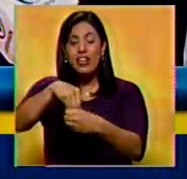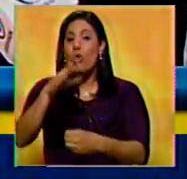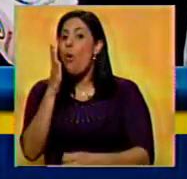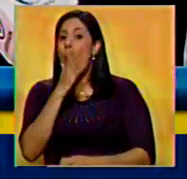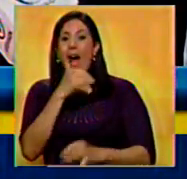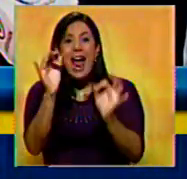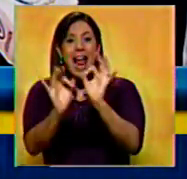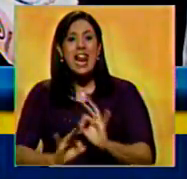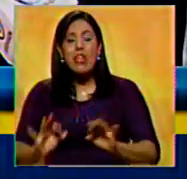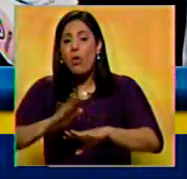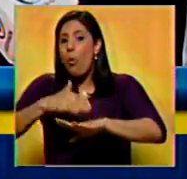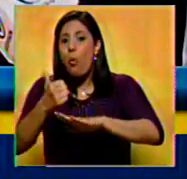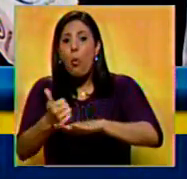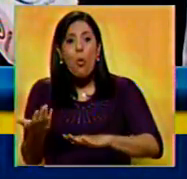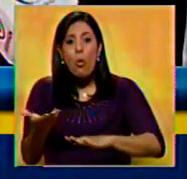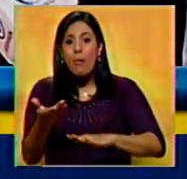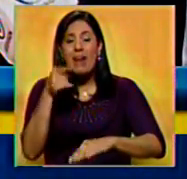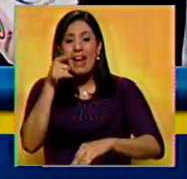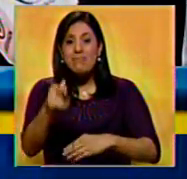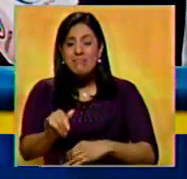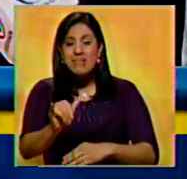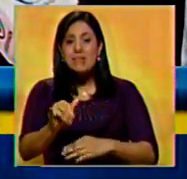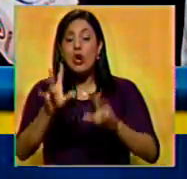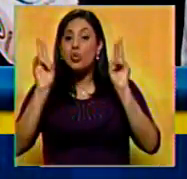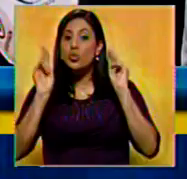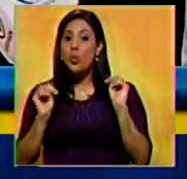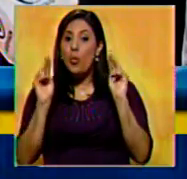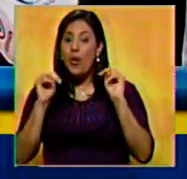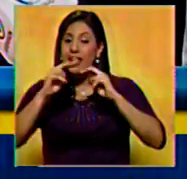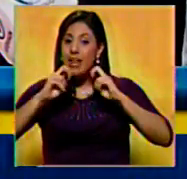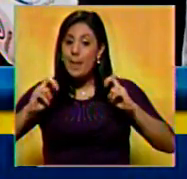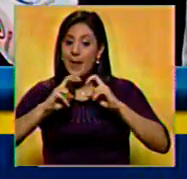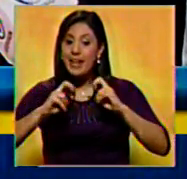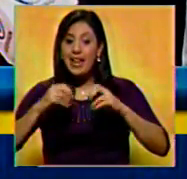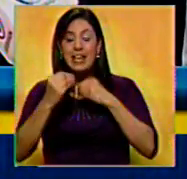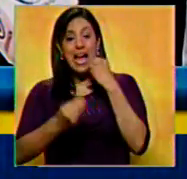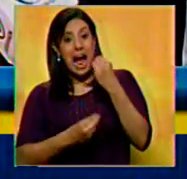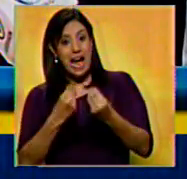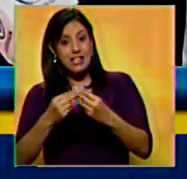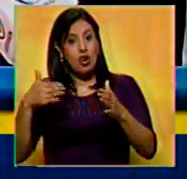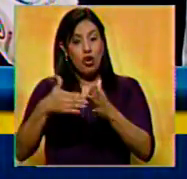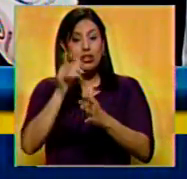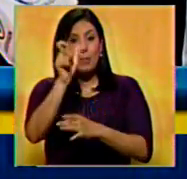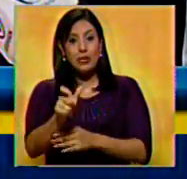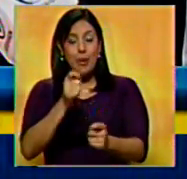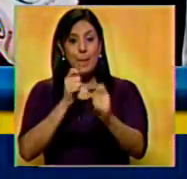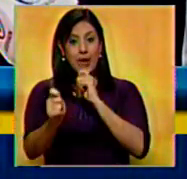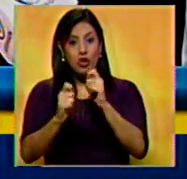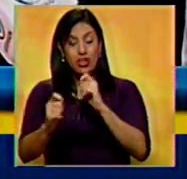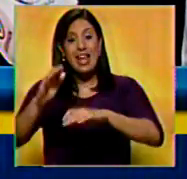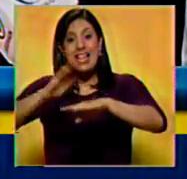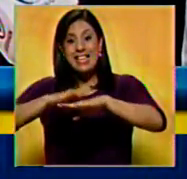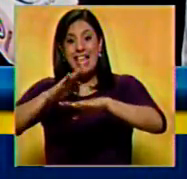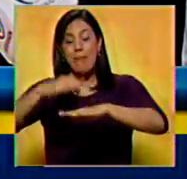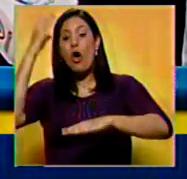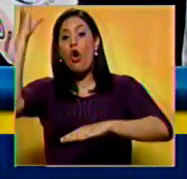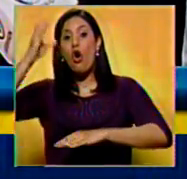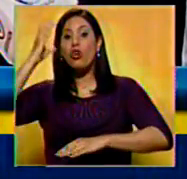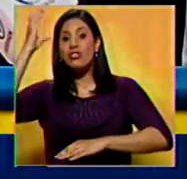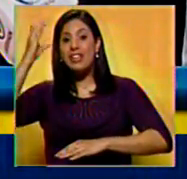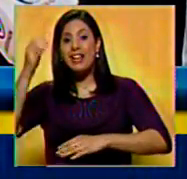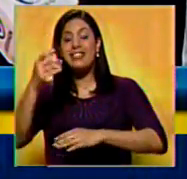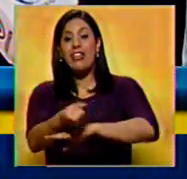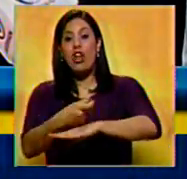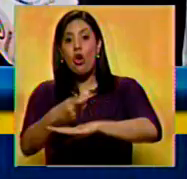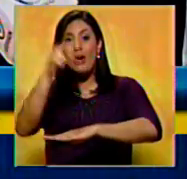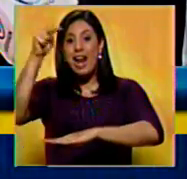nada que ver con esta supuesta investigación que están haciendo contra el periodista. Llamamos a la conciencia